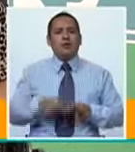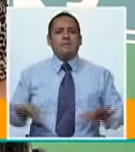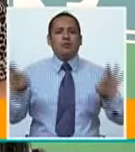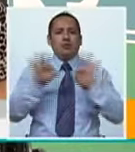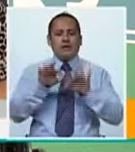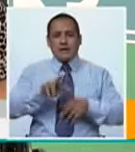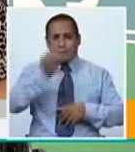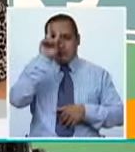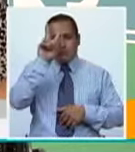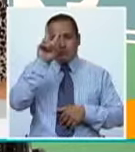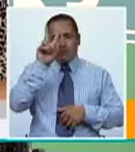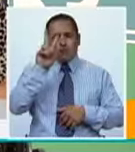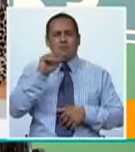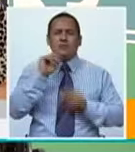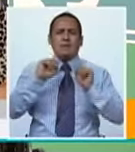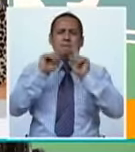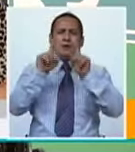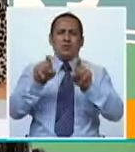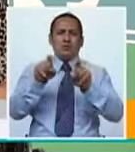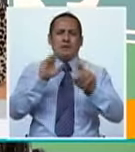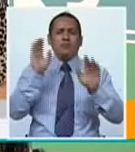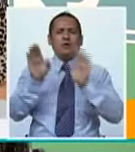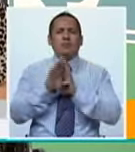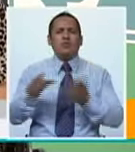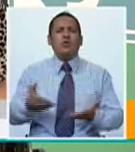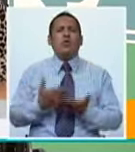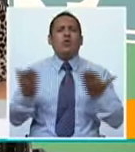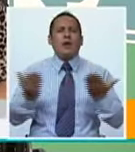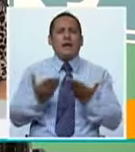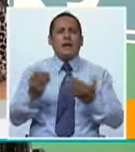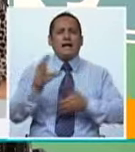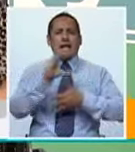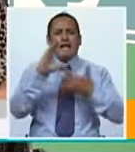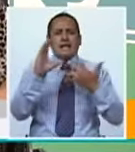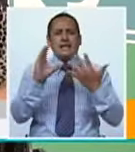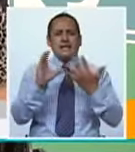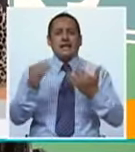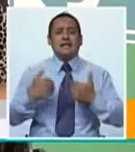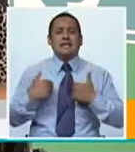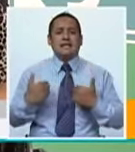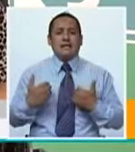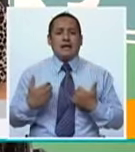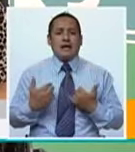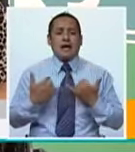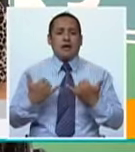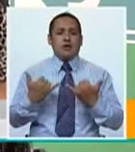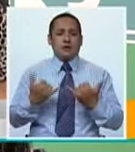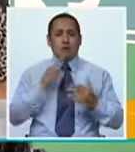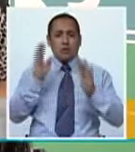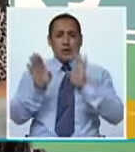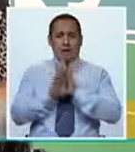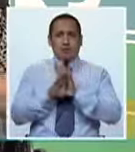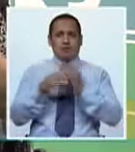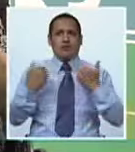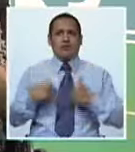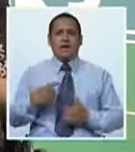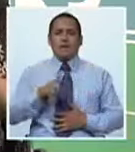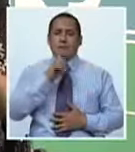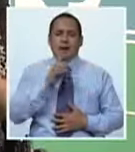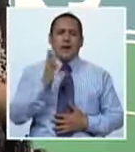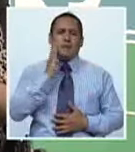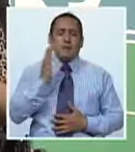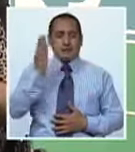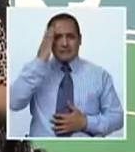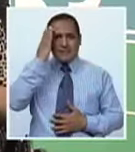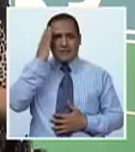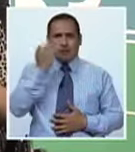importante en nuestro país. Sí. Yoconda, ahora, ¿cuáles son otras características que pueden, por ejemplo, ya el padre,